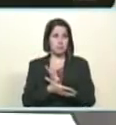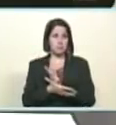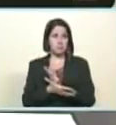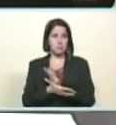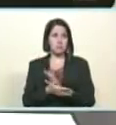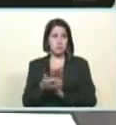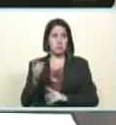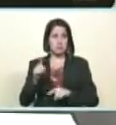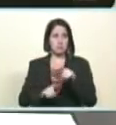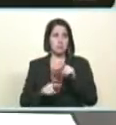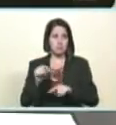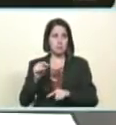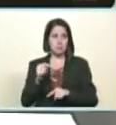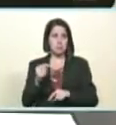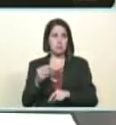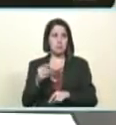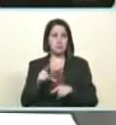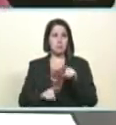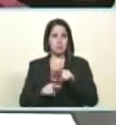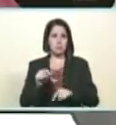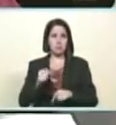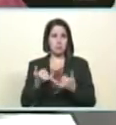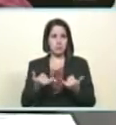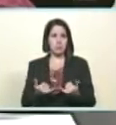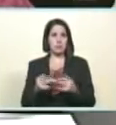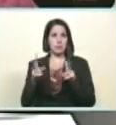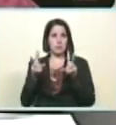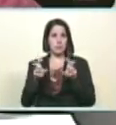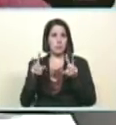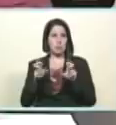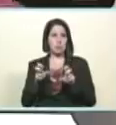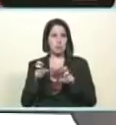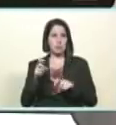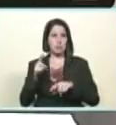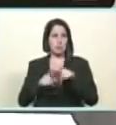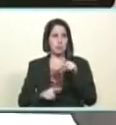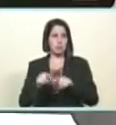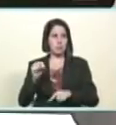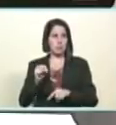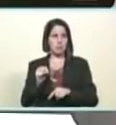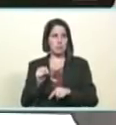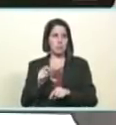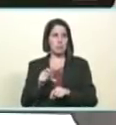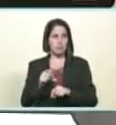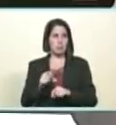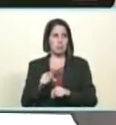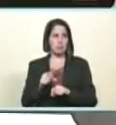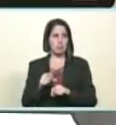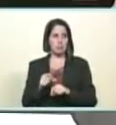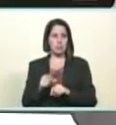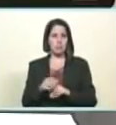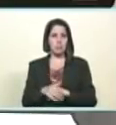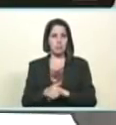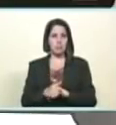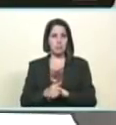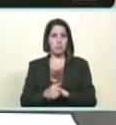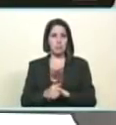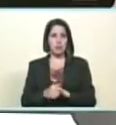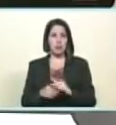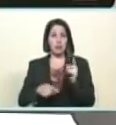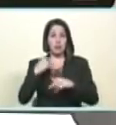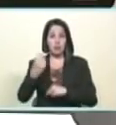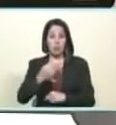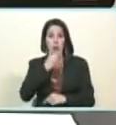15 de noviembre sus pensiones con nueva pensión con nuevo salario y luego para